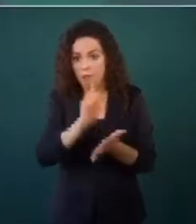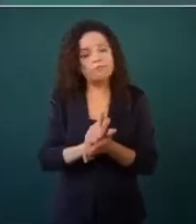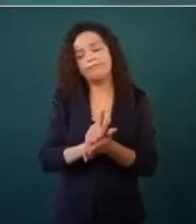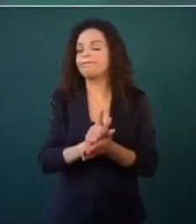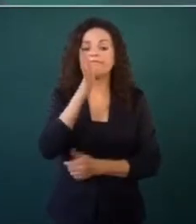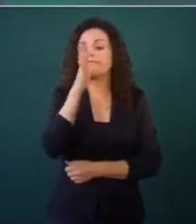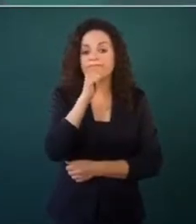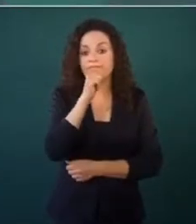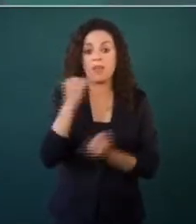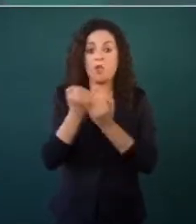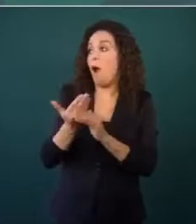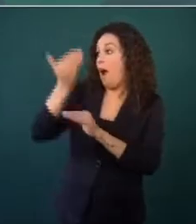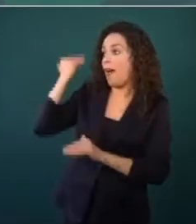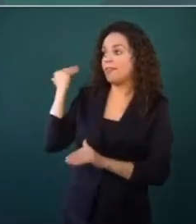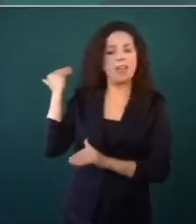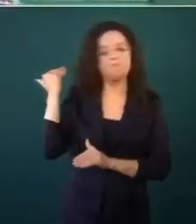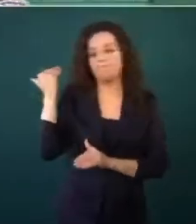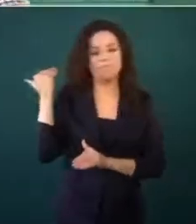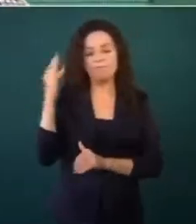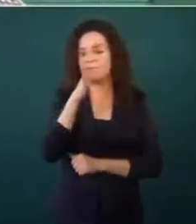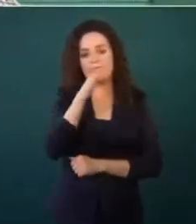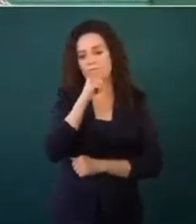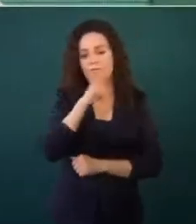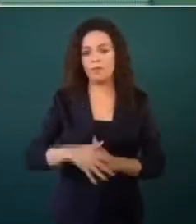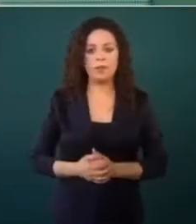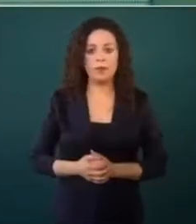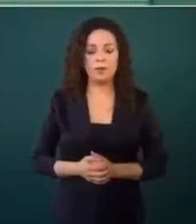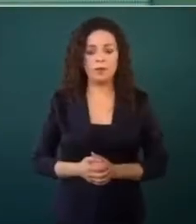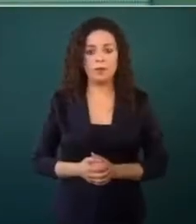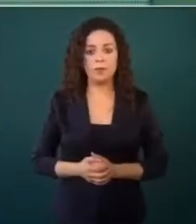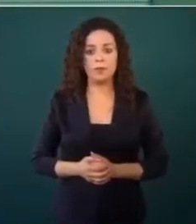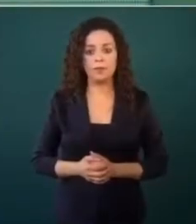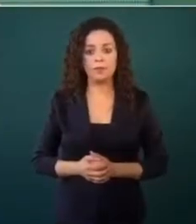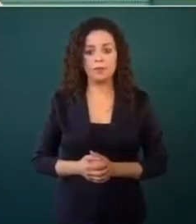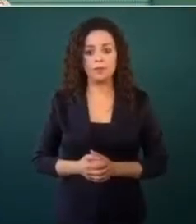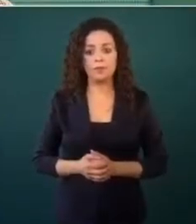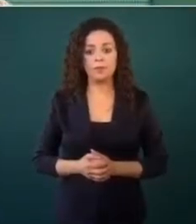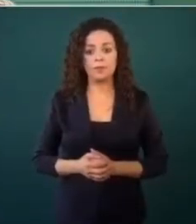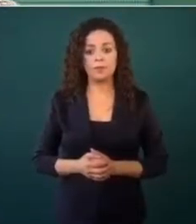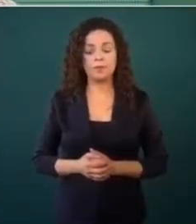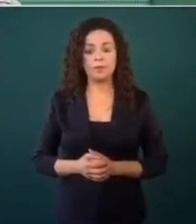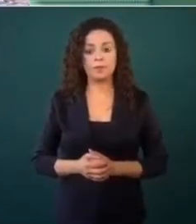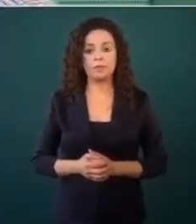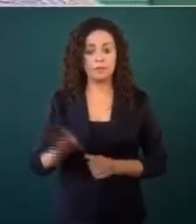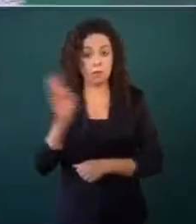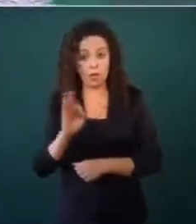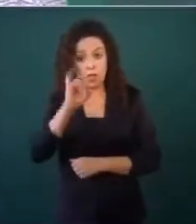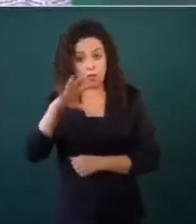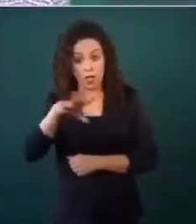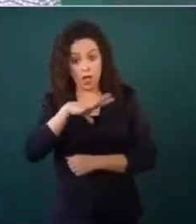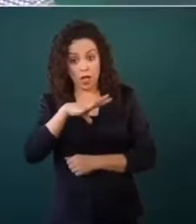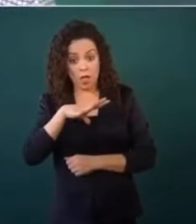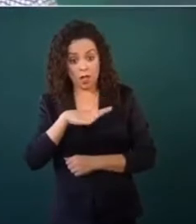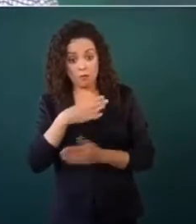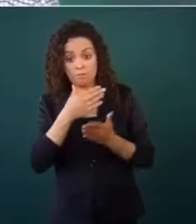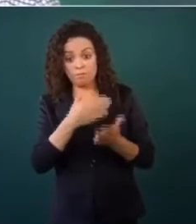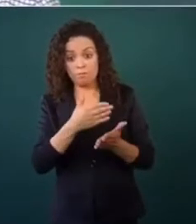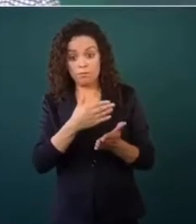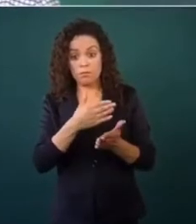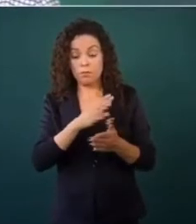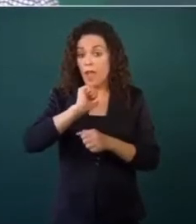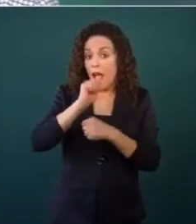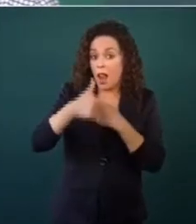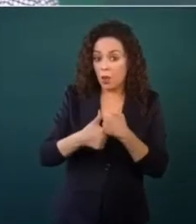Como se hacía antes, de que si había consigna, se le buscaba